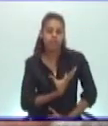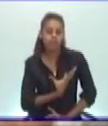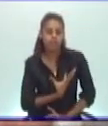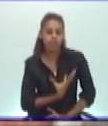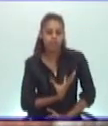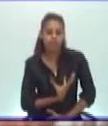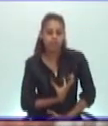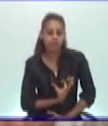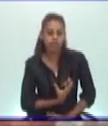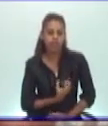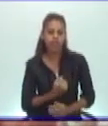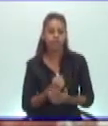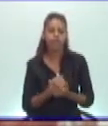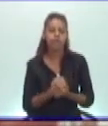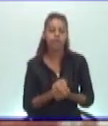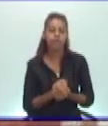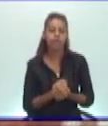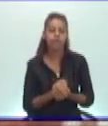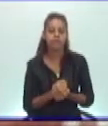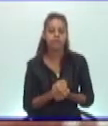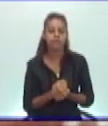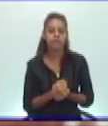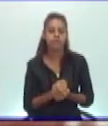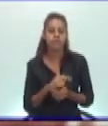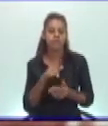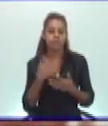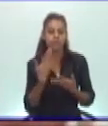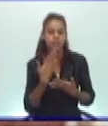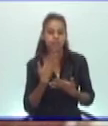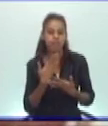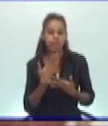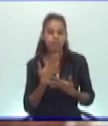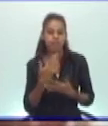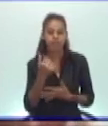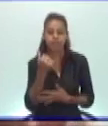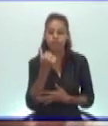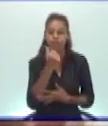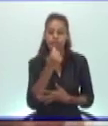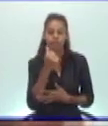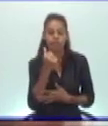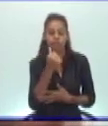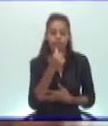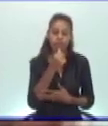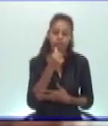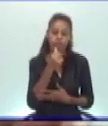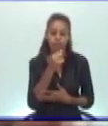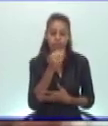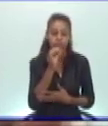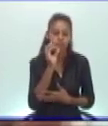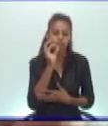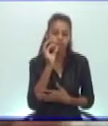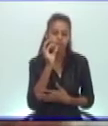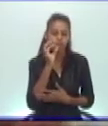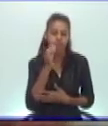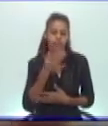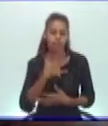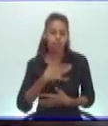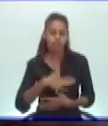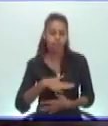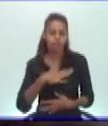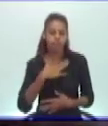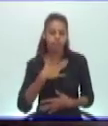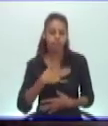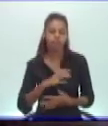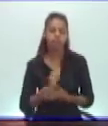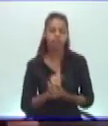hace esa carta. Es un adicto pasivo, es un drogadicto pasivo. Es, con